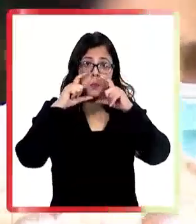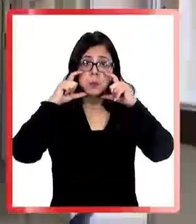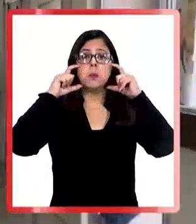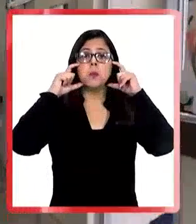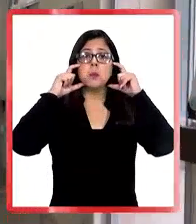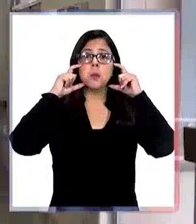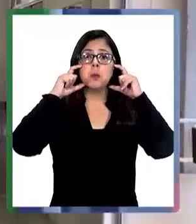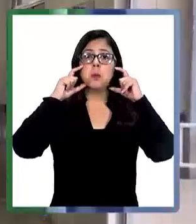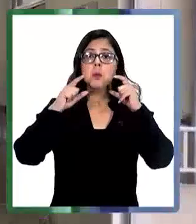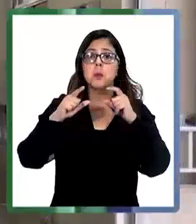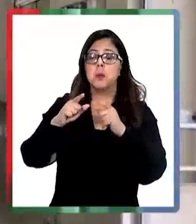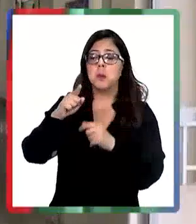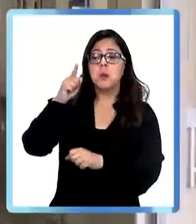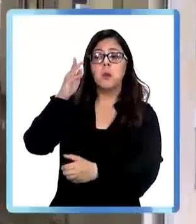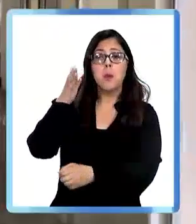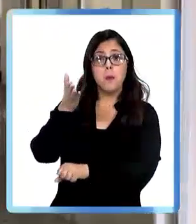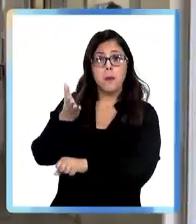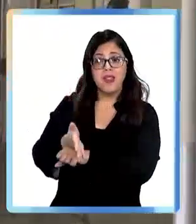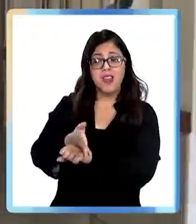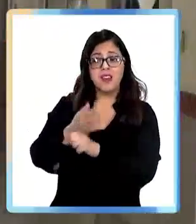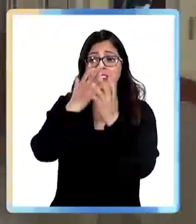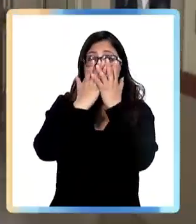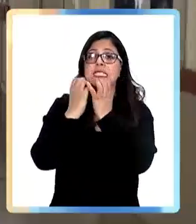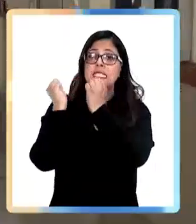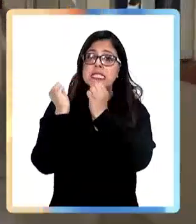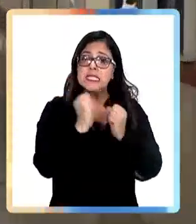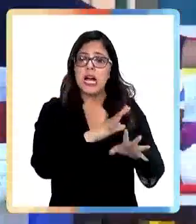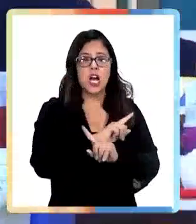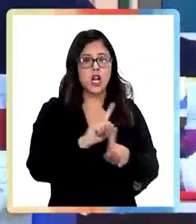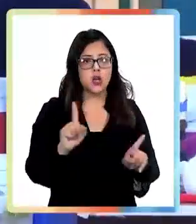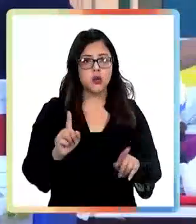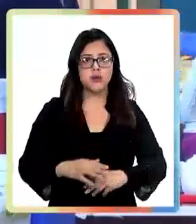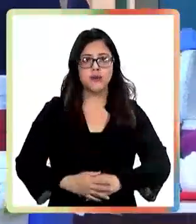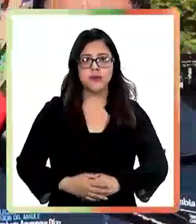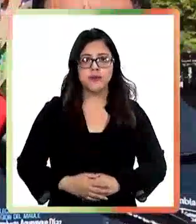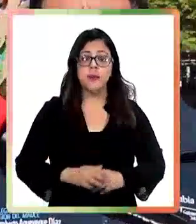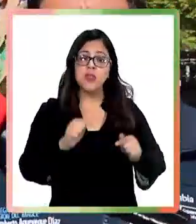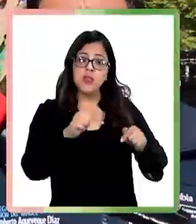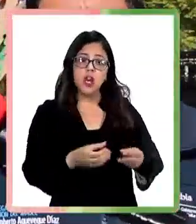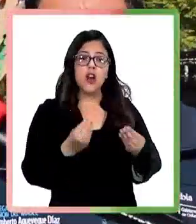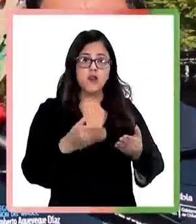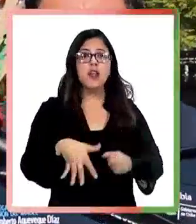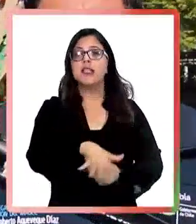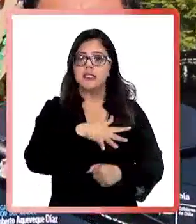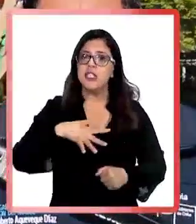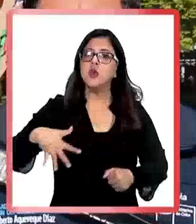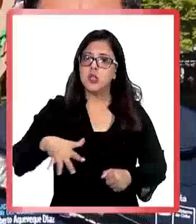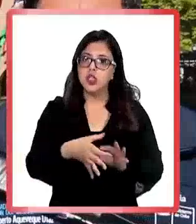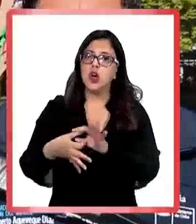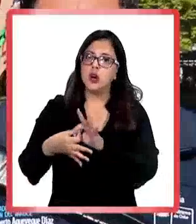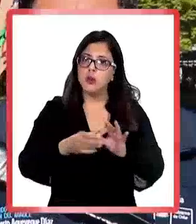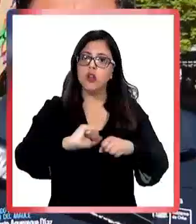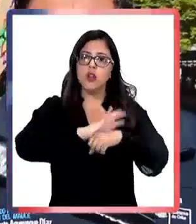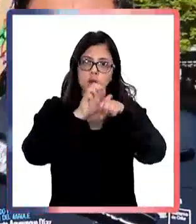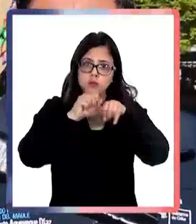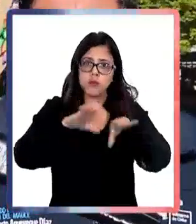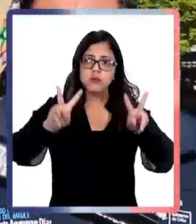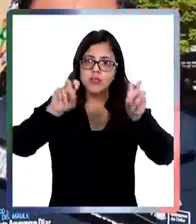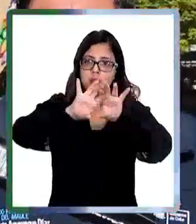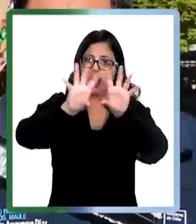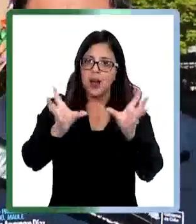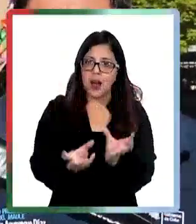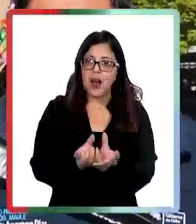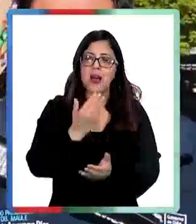protección, no se puede pedir que se la saque. Nos encontramos en una buena situación epidemiológica, tanto